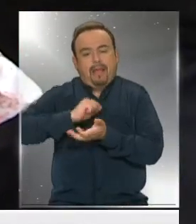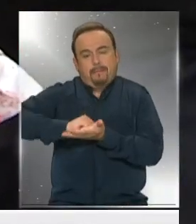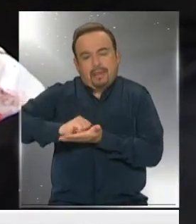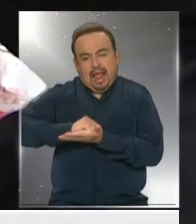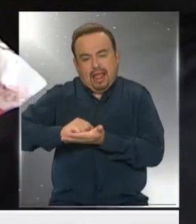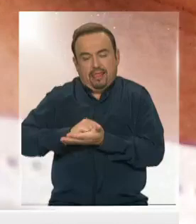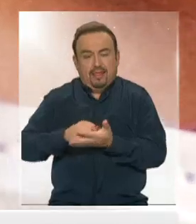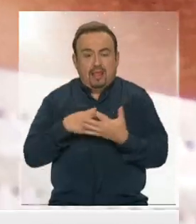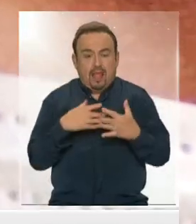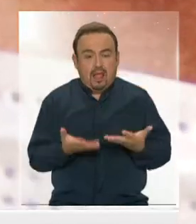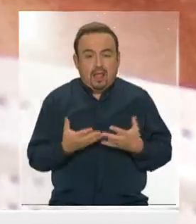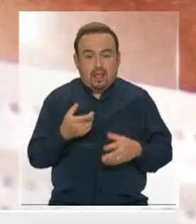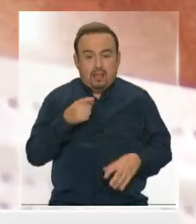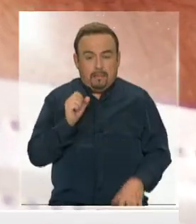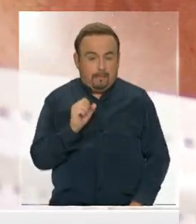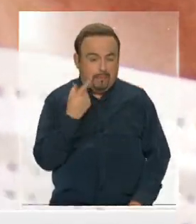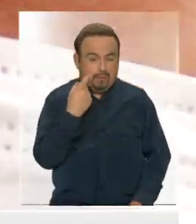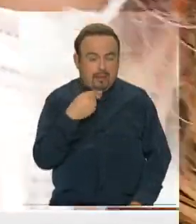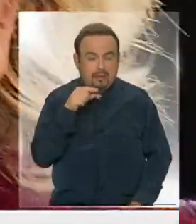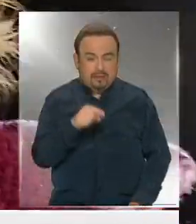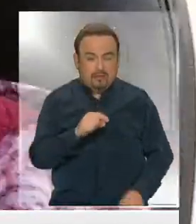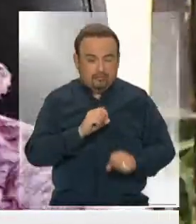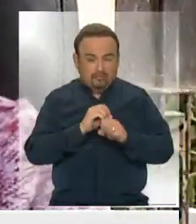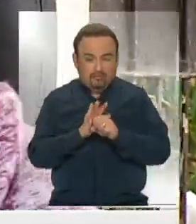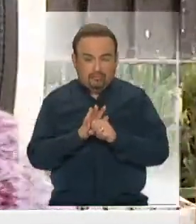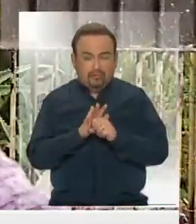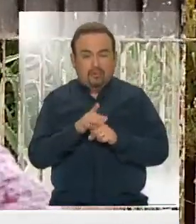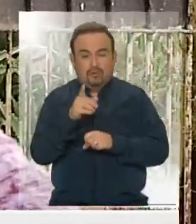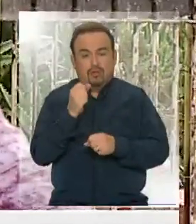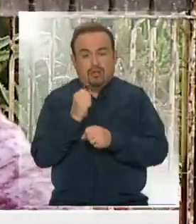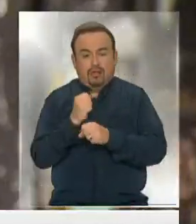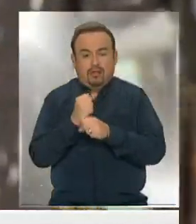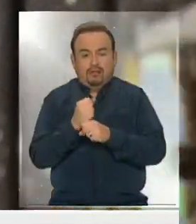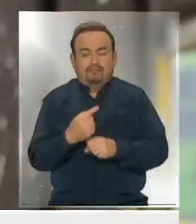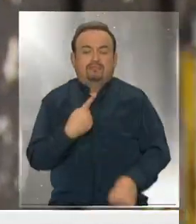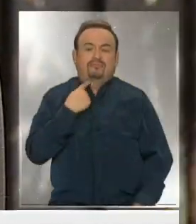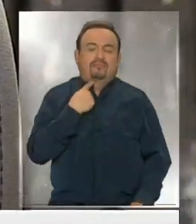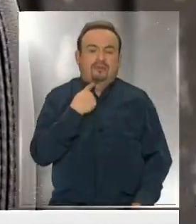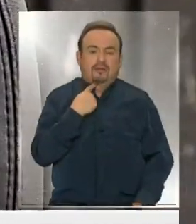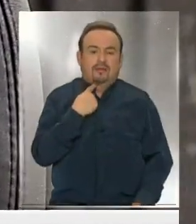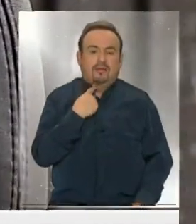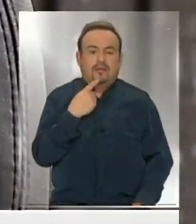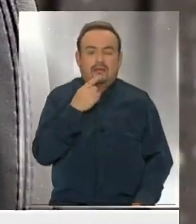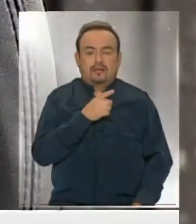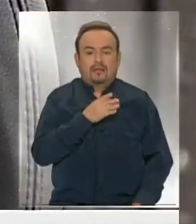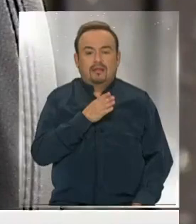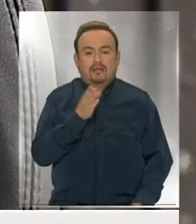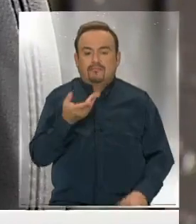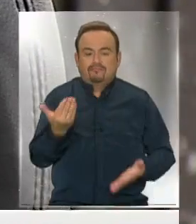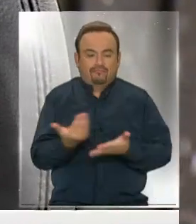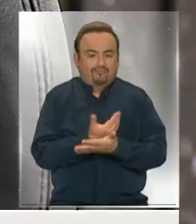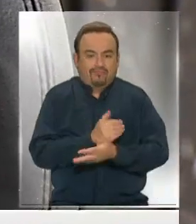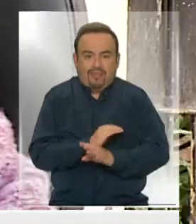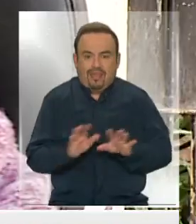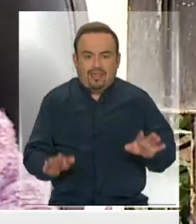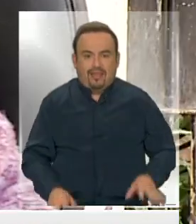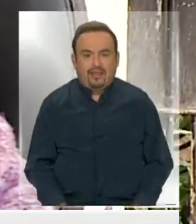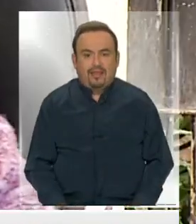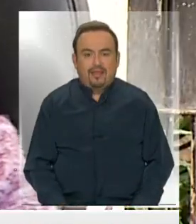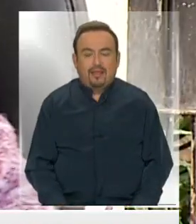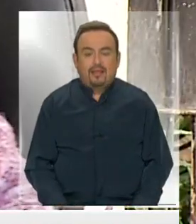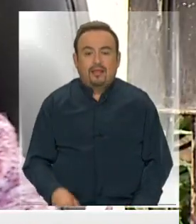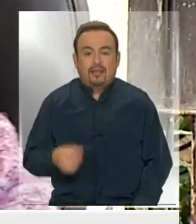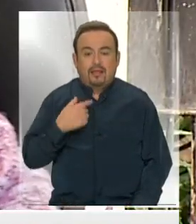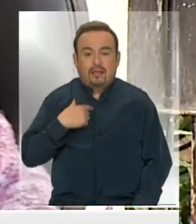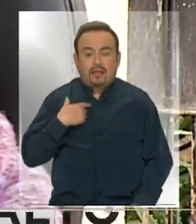hogar, pero apenas se conoció el primer caso de coronavirus, su trabajo se vio afectado y dejó de tener ingresos. No, porque